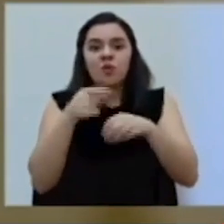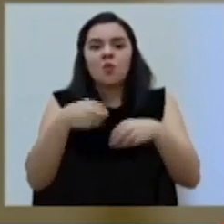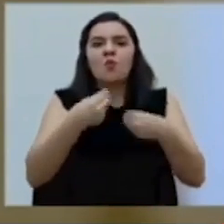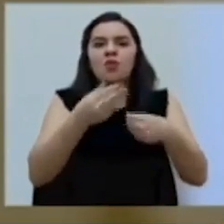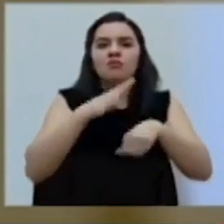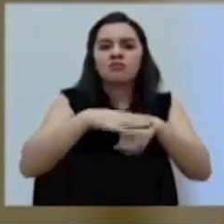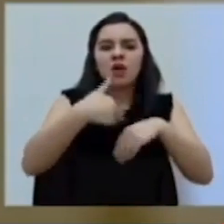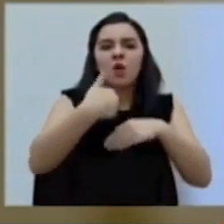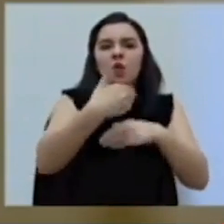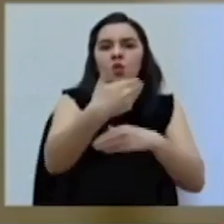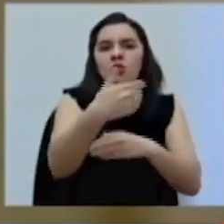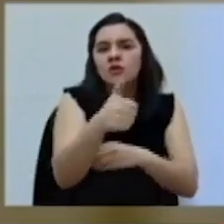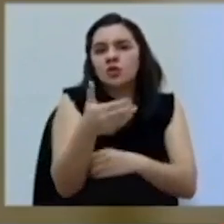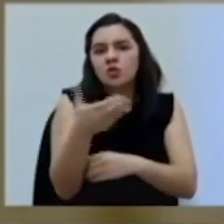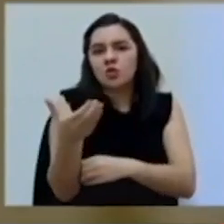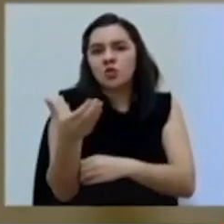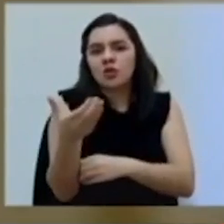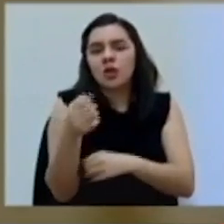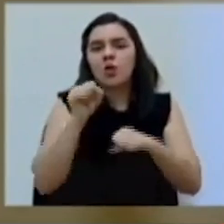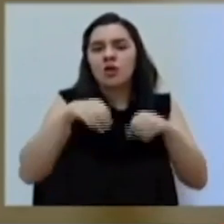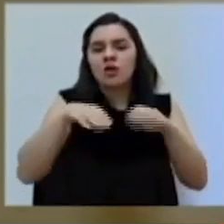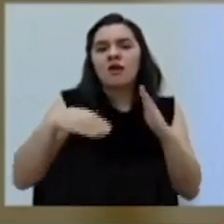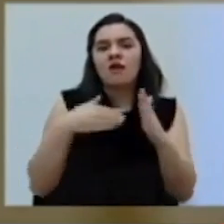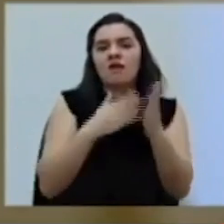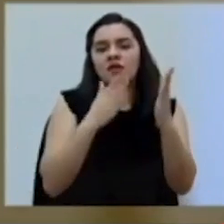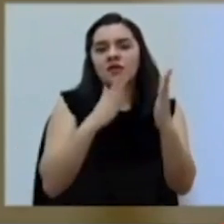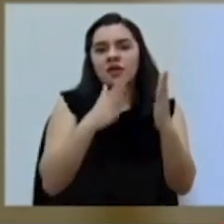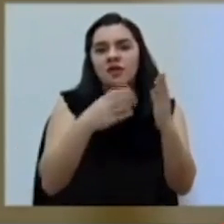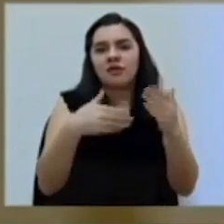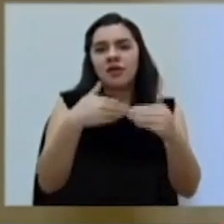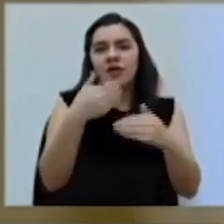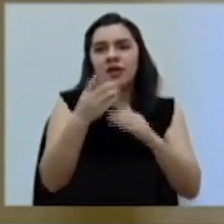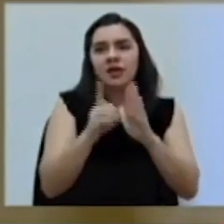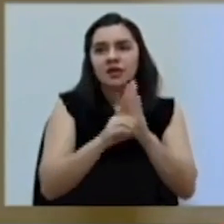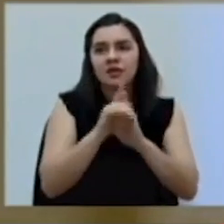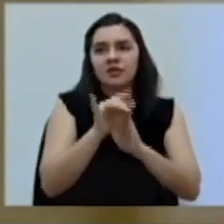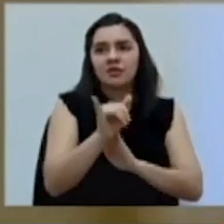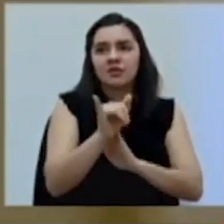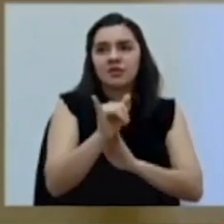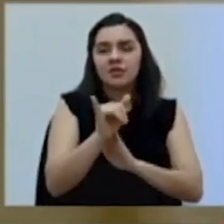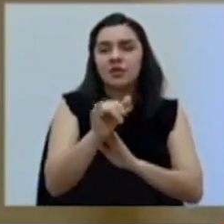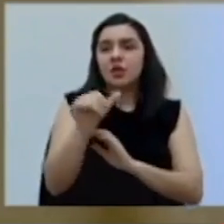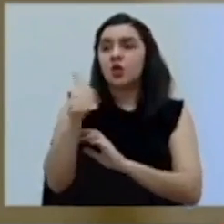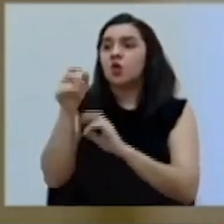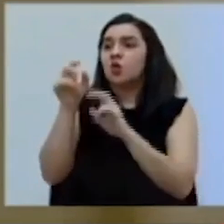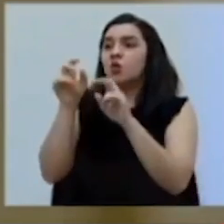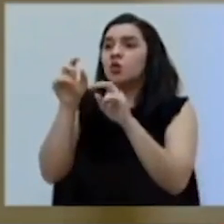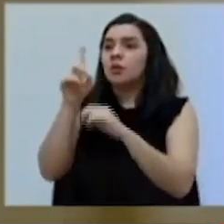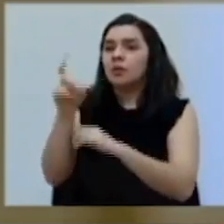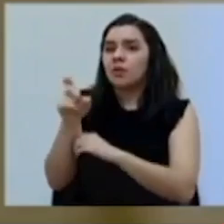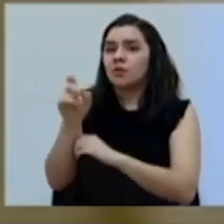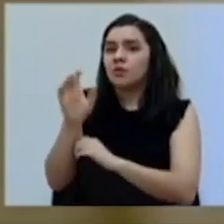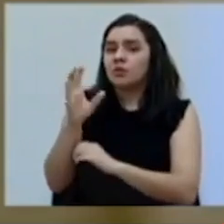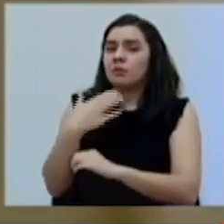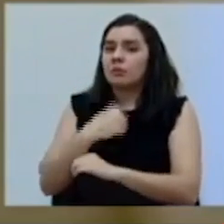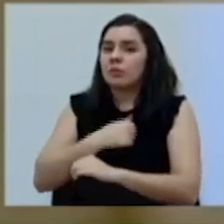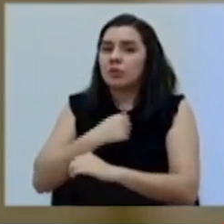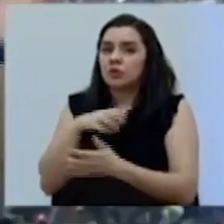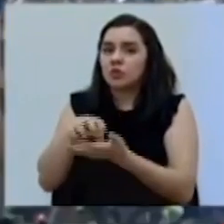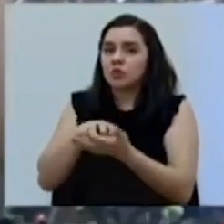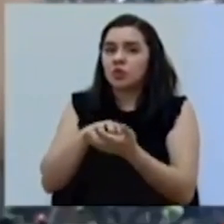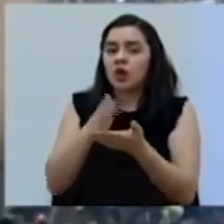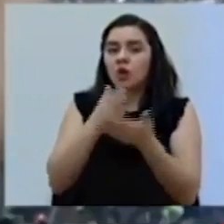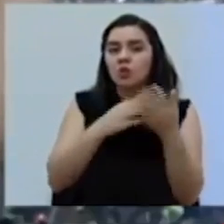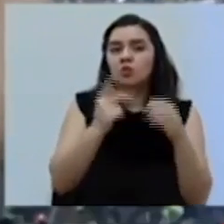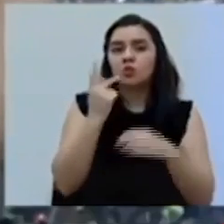complicar el desarrollo de la sociedad como un todo. Y la última pregunta, otro tema, don Daniel, perdón, que hay dudas de algunos padres de